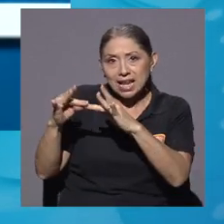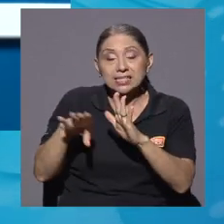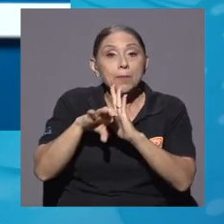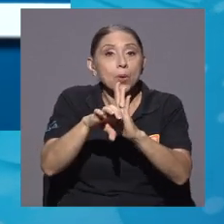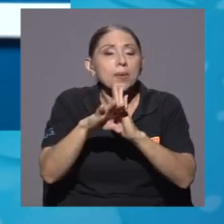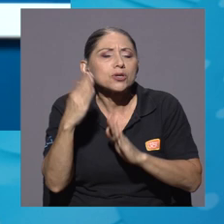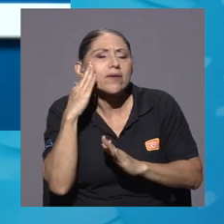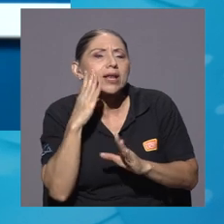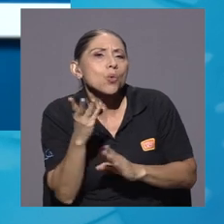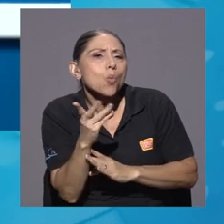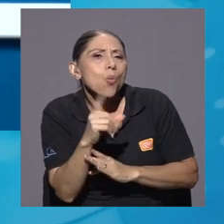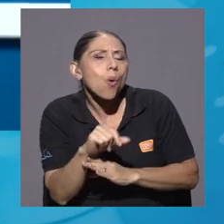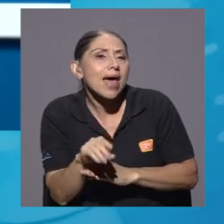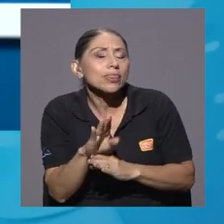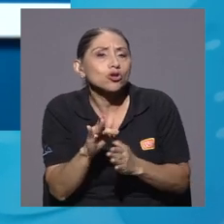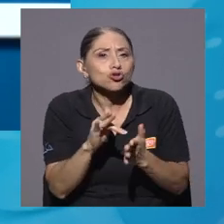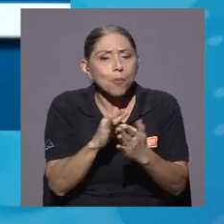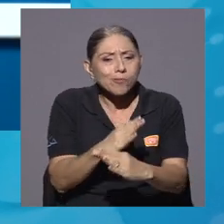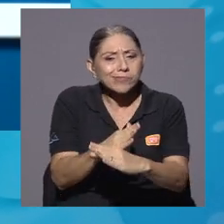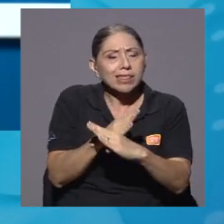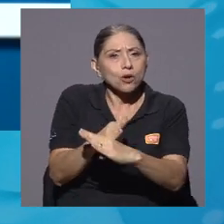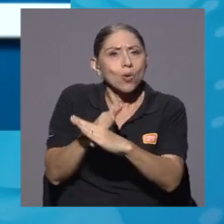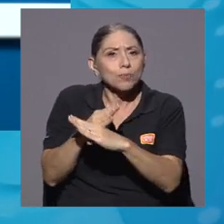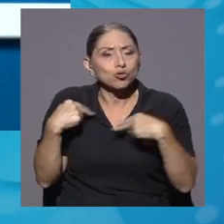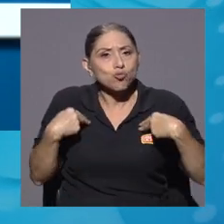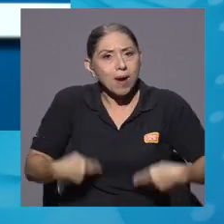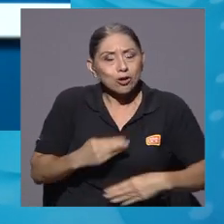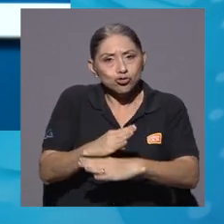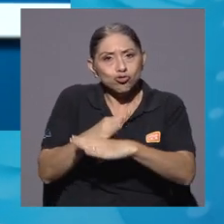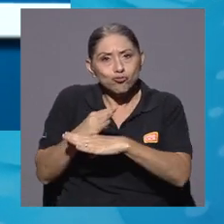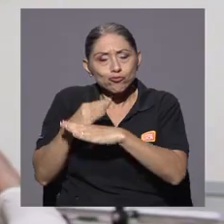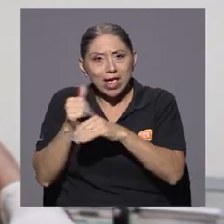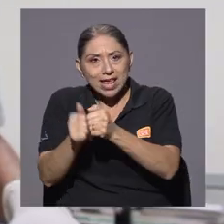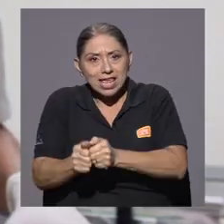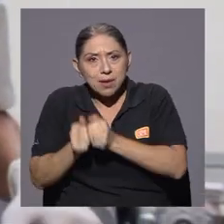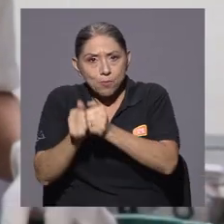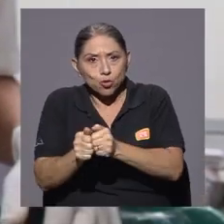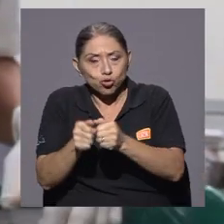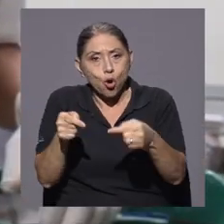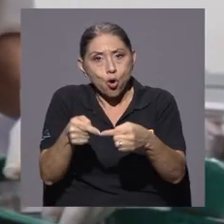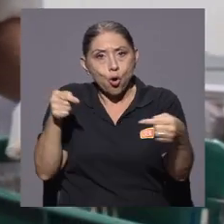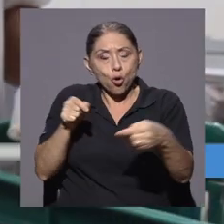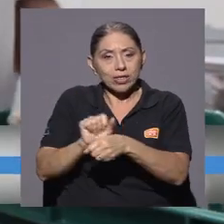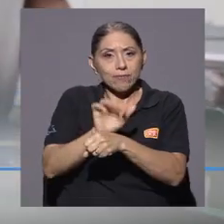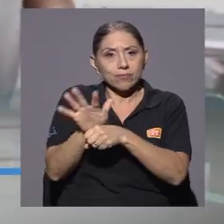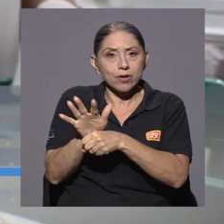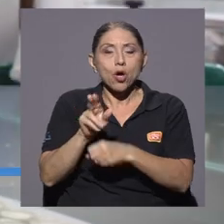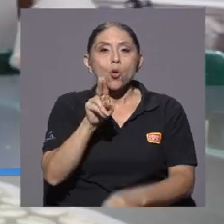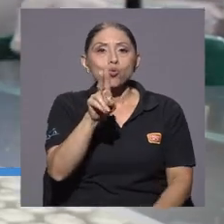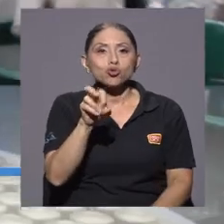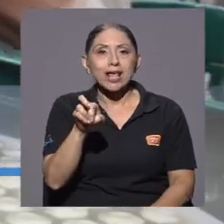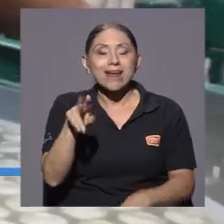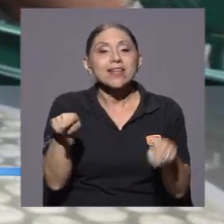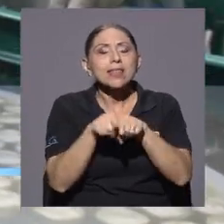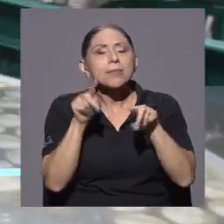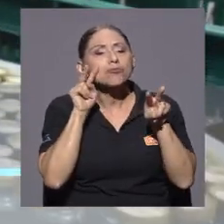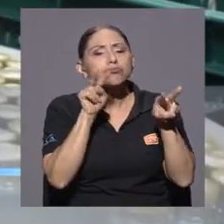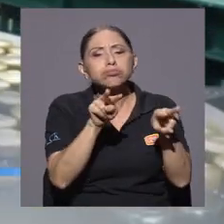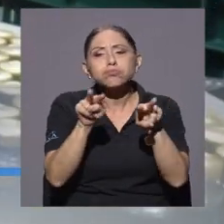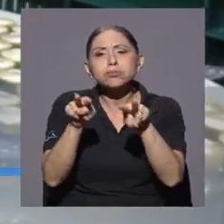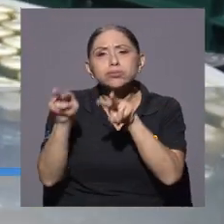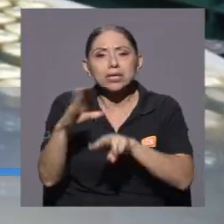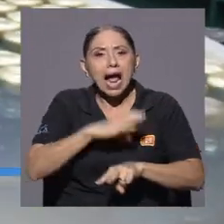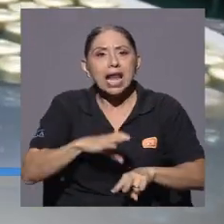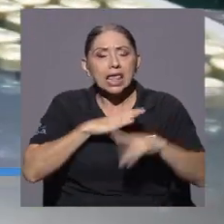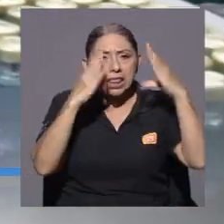determinaciones de los niveles de anticuerpos humanos y equinos contra los antígenos virales. La UCR también apoyará con el monitoreo de la calidad